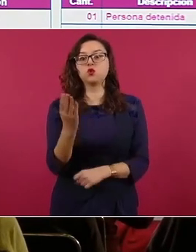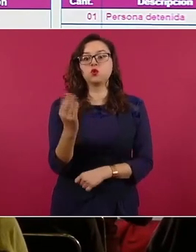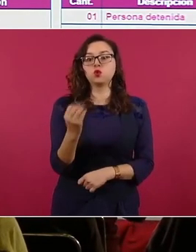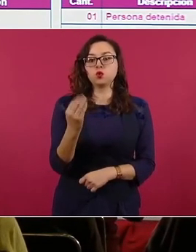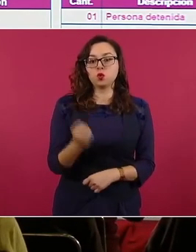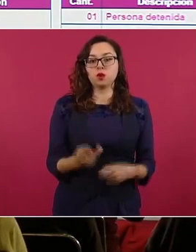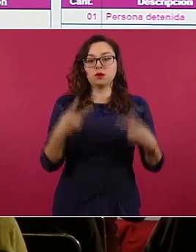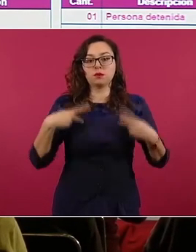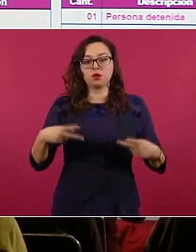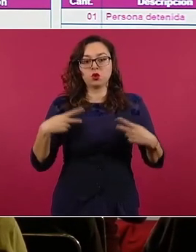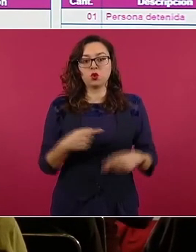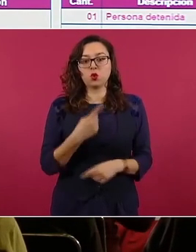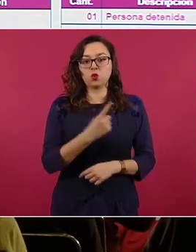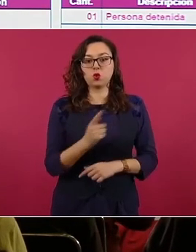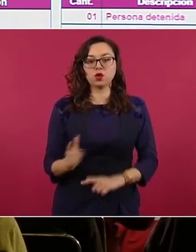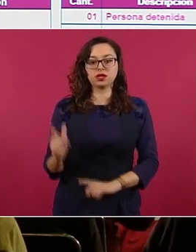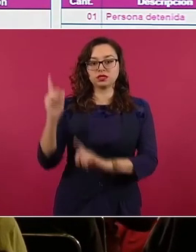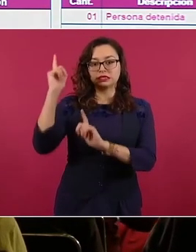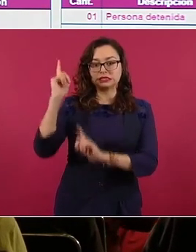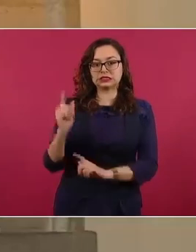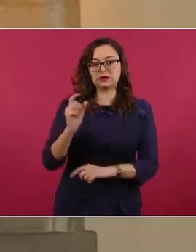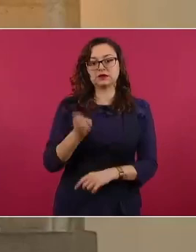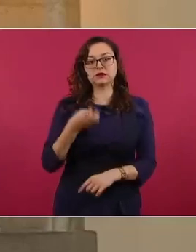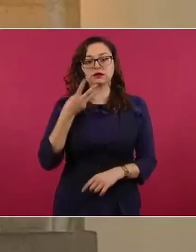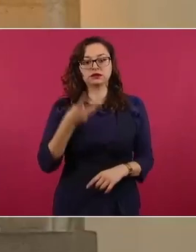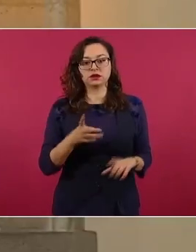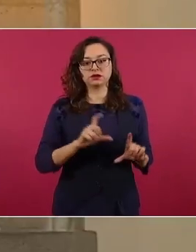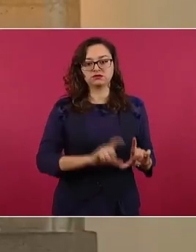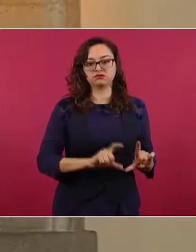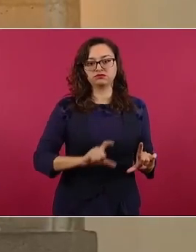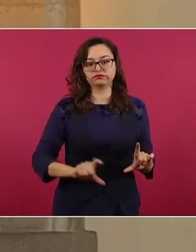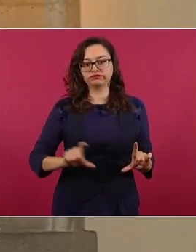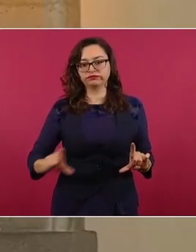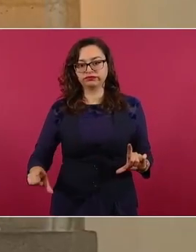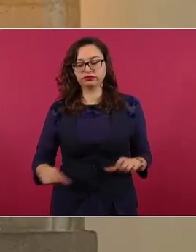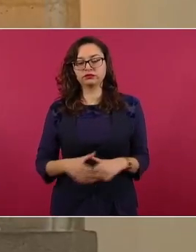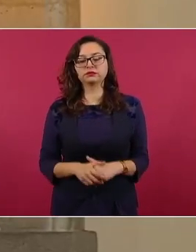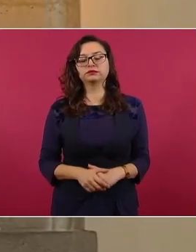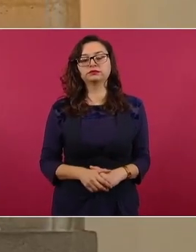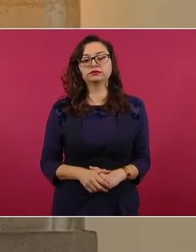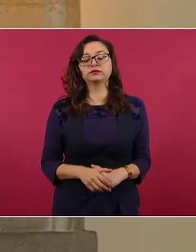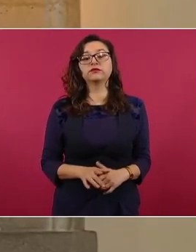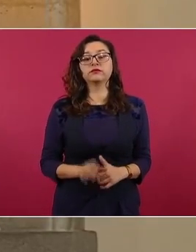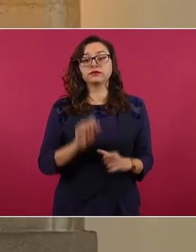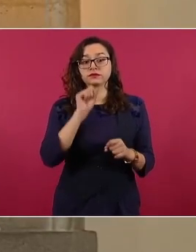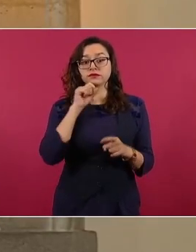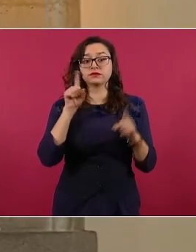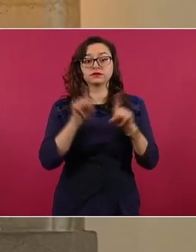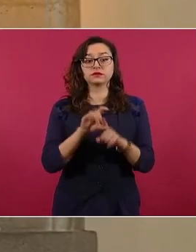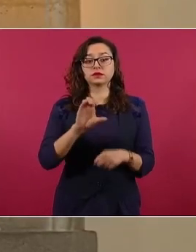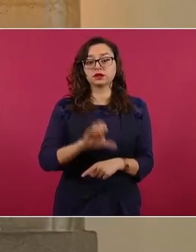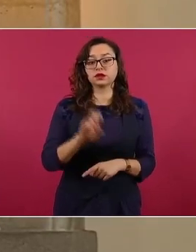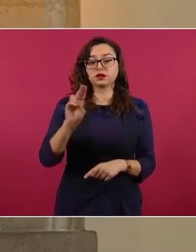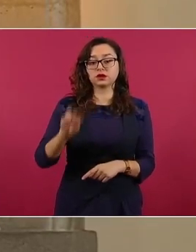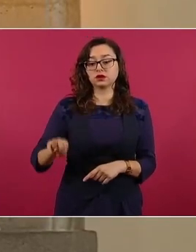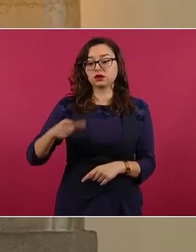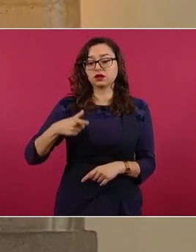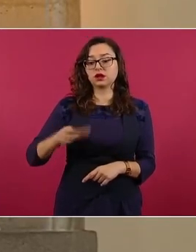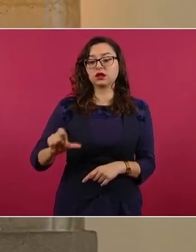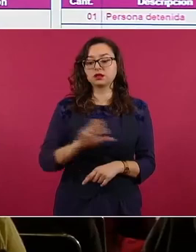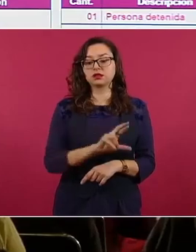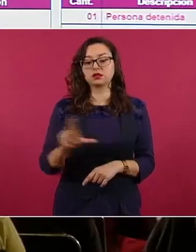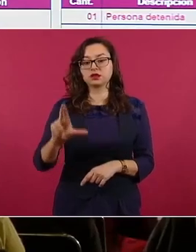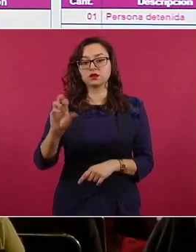un arma larga, tres cargadores y diferentes cartuchos. En Cancún, Quintana Roo, fue detenida una